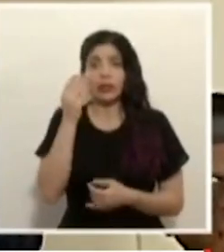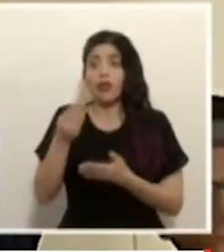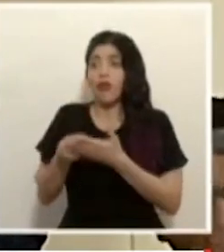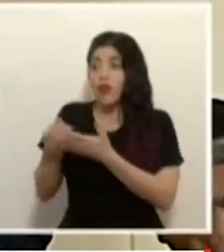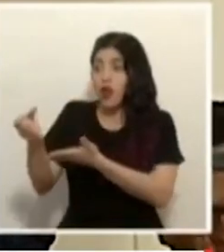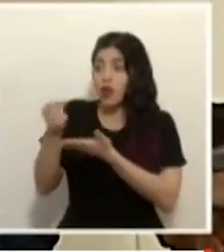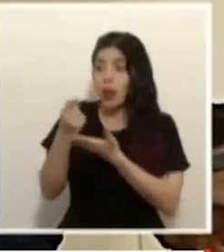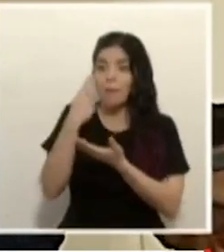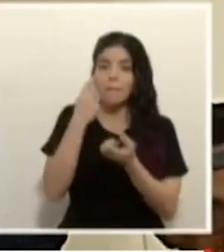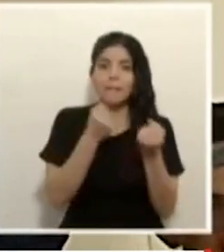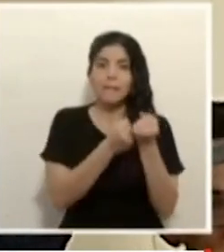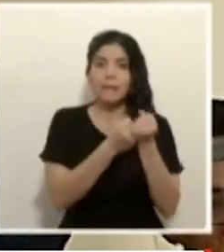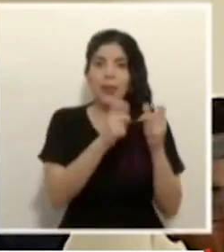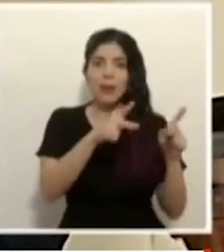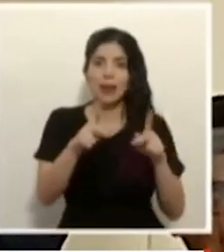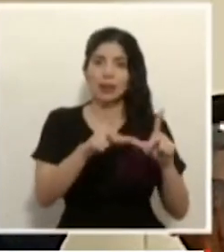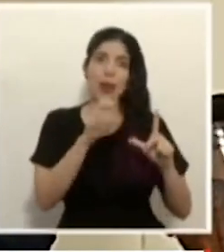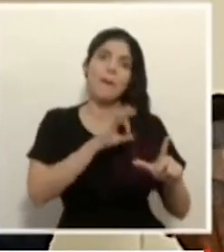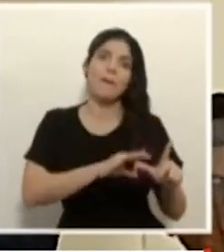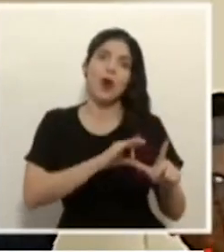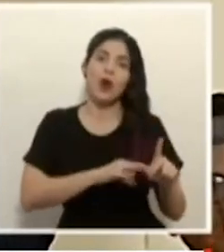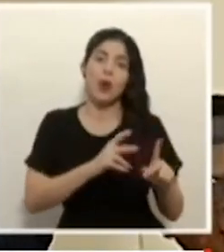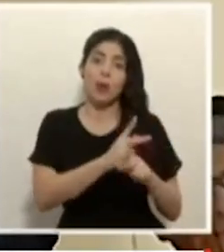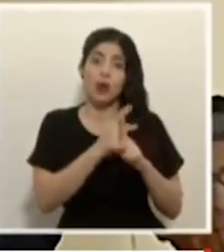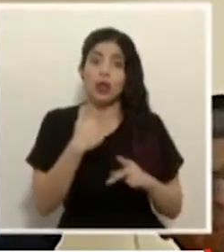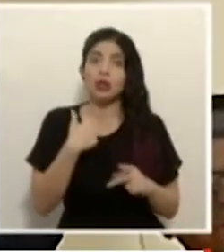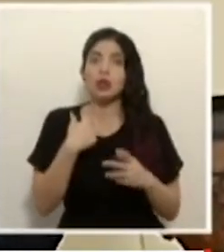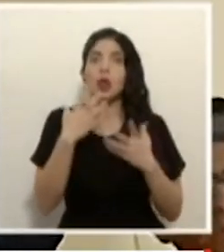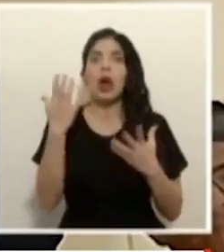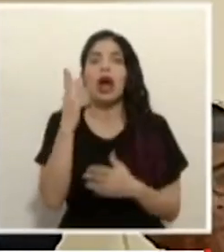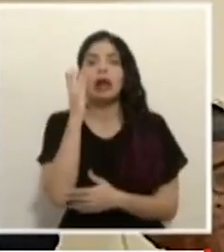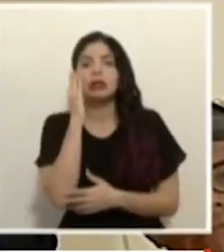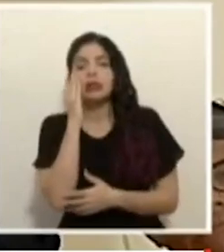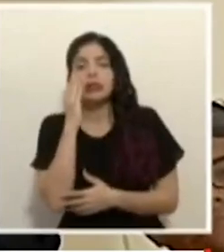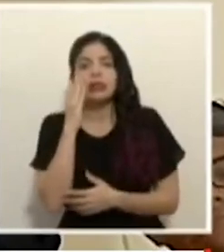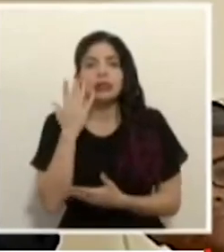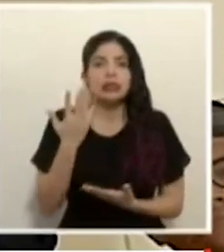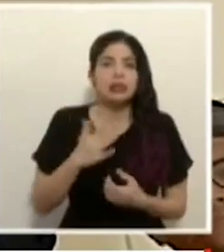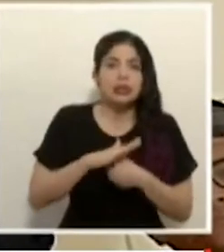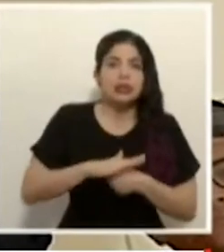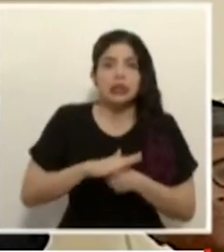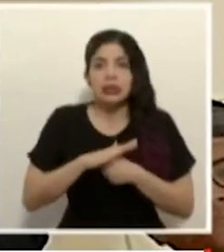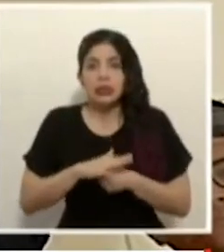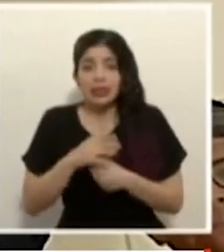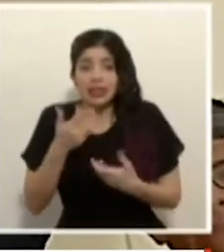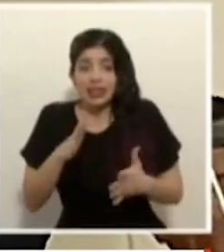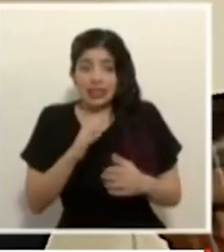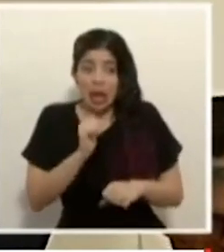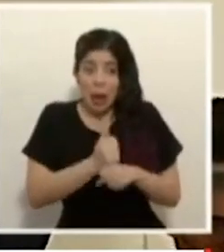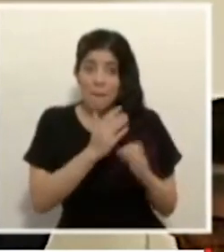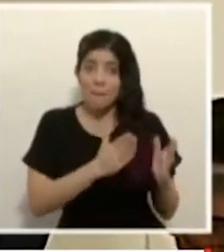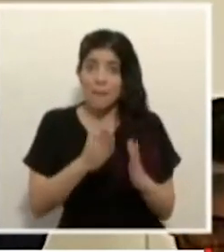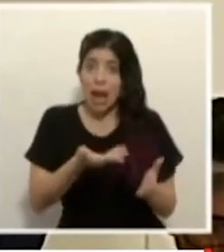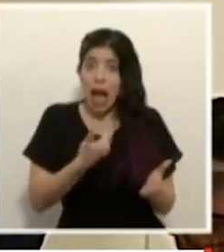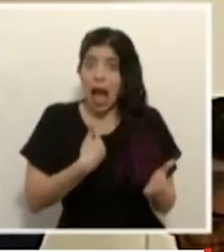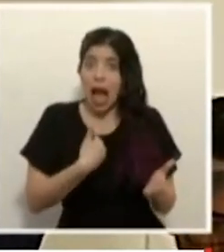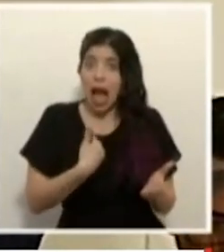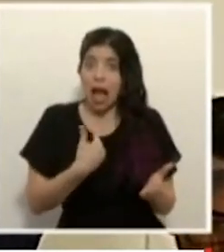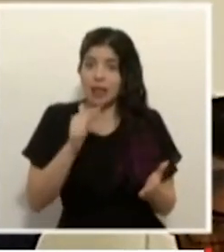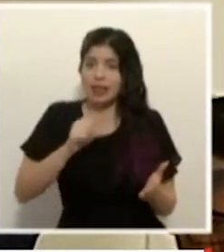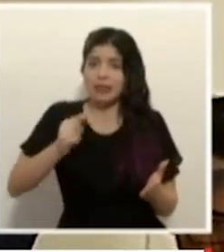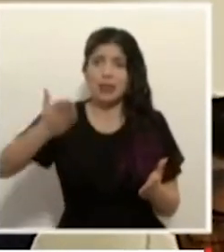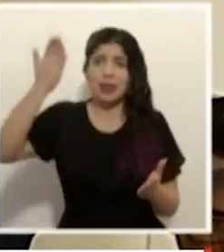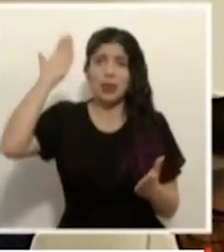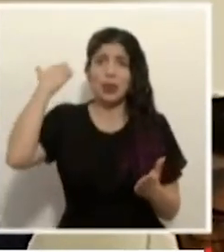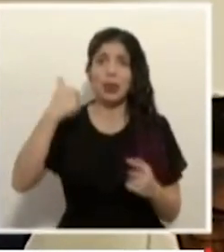a las personas a través del bono en proteger. Tengo esa gran congoja. Y ahí está el camino trazado. Semanas atrás